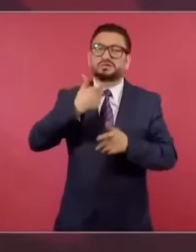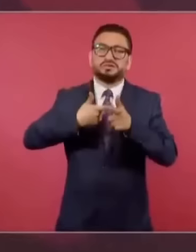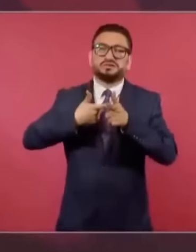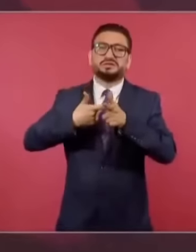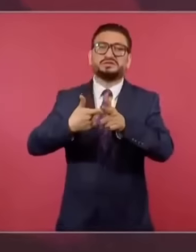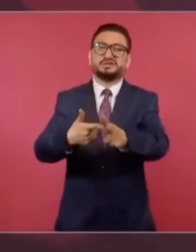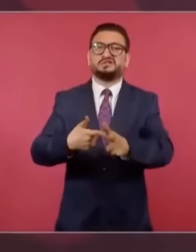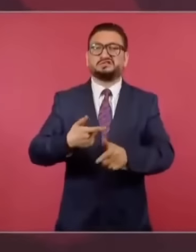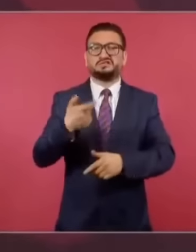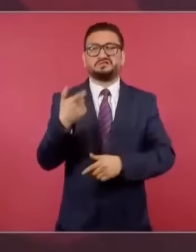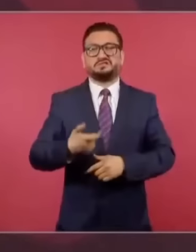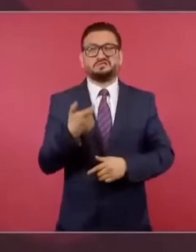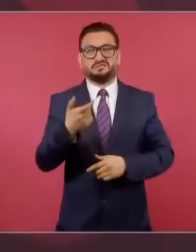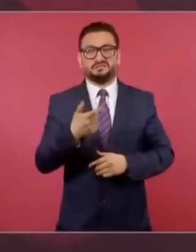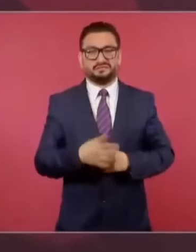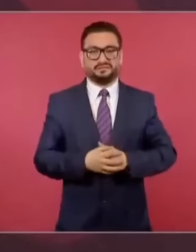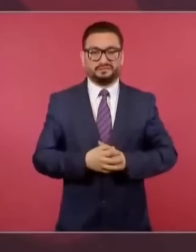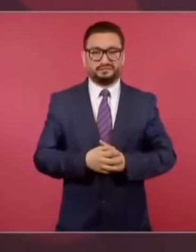quo,